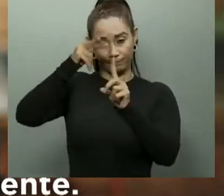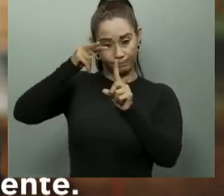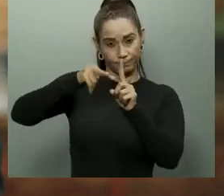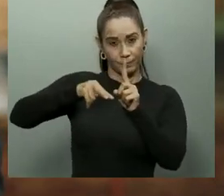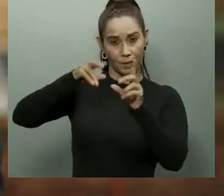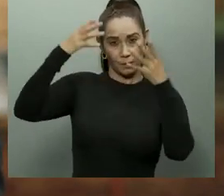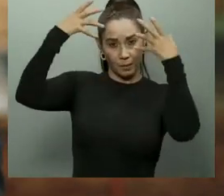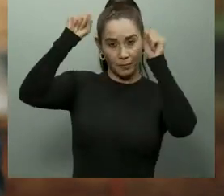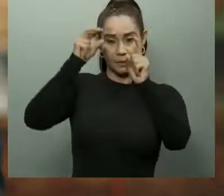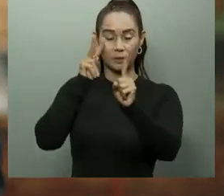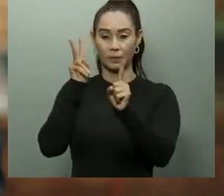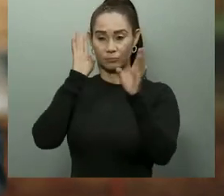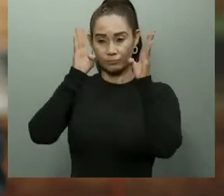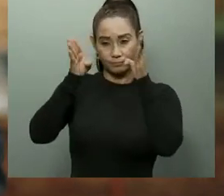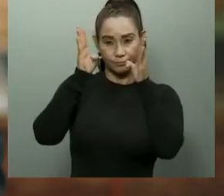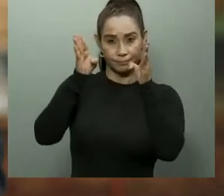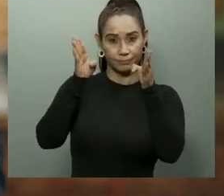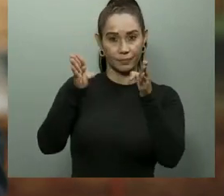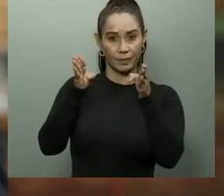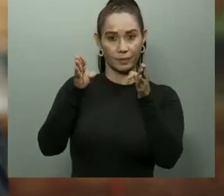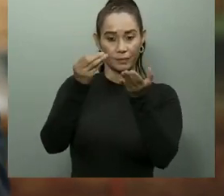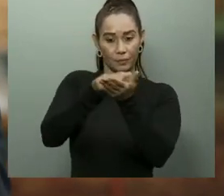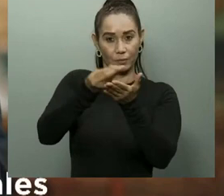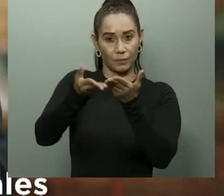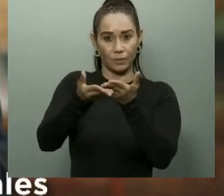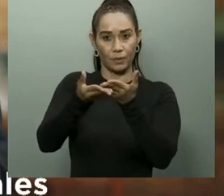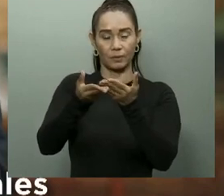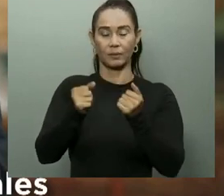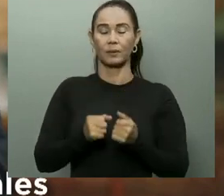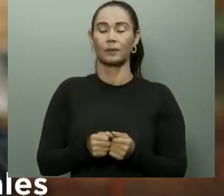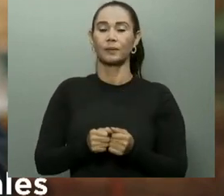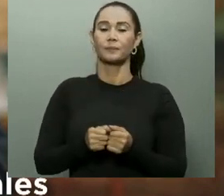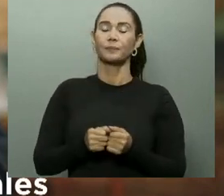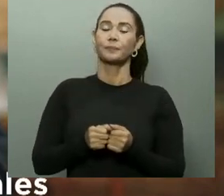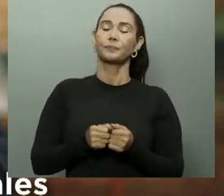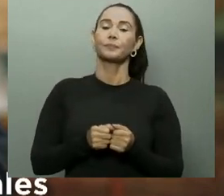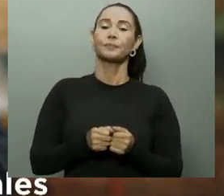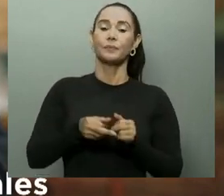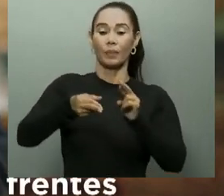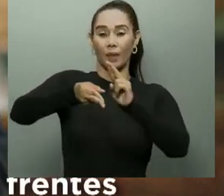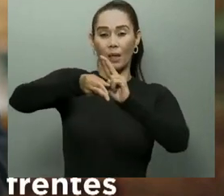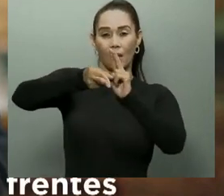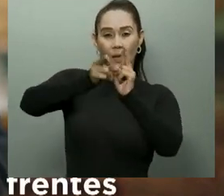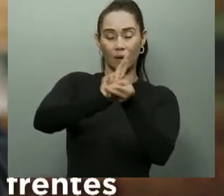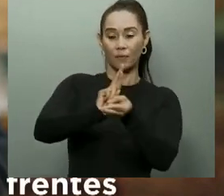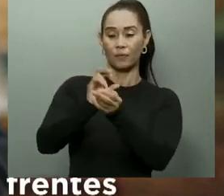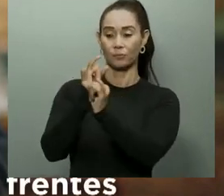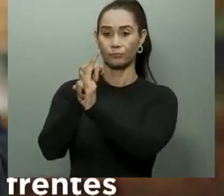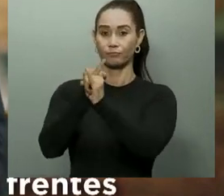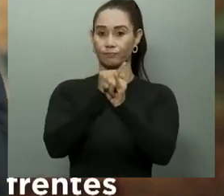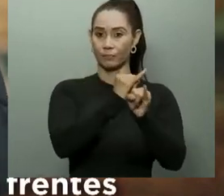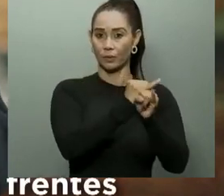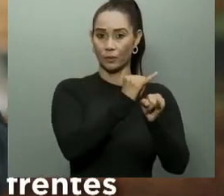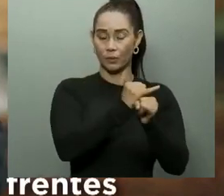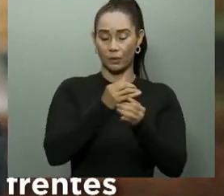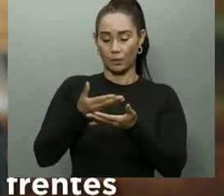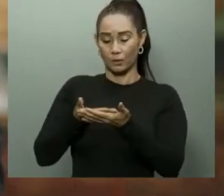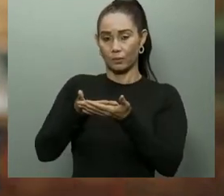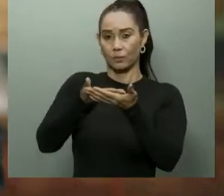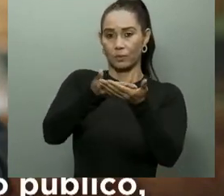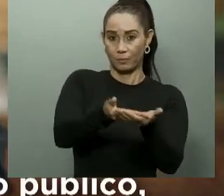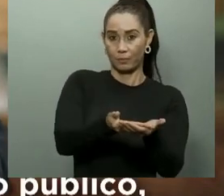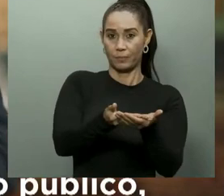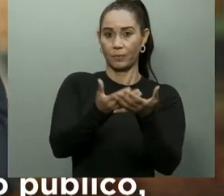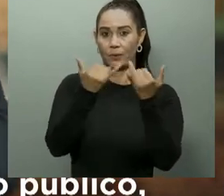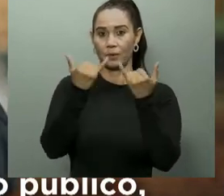presidente. Señoras y señores, la agenda de reformas institucionales que hemos propuesto en casi todos los